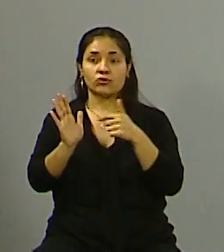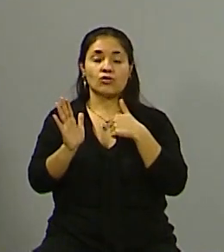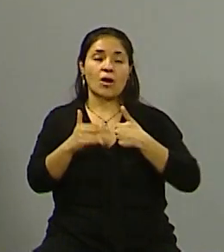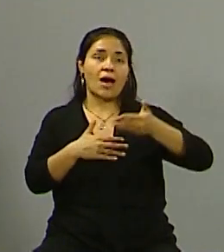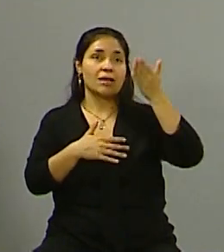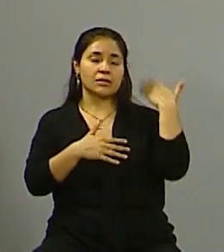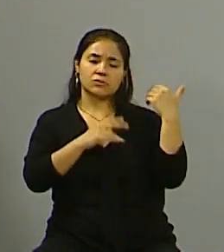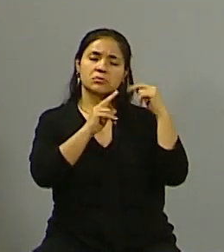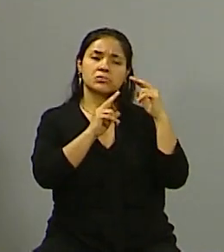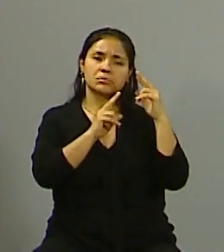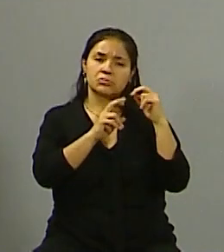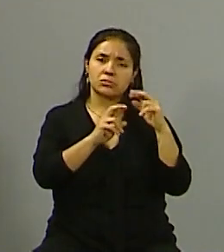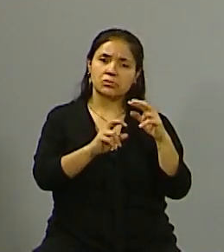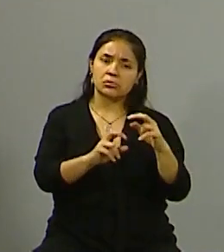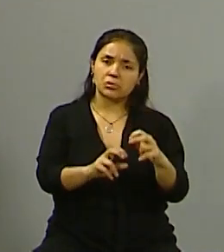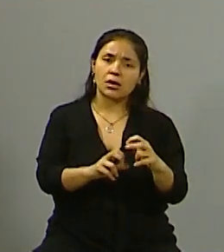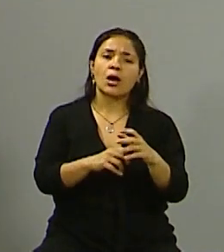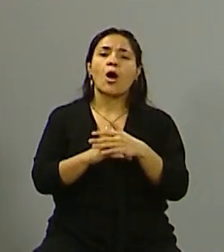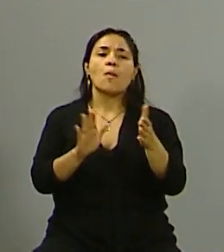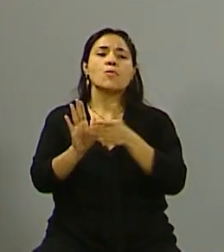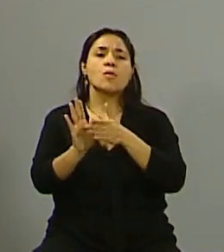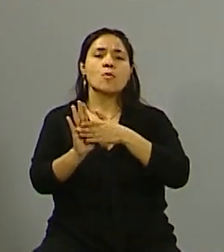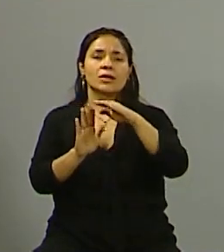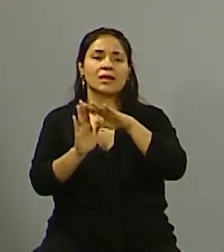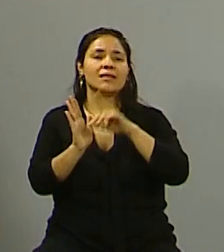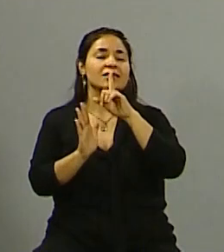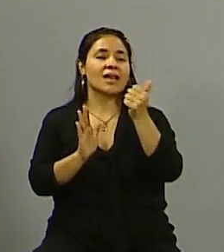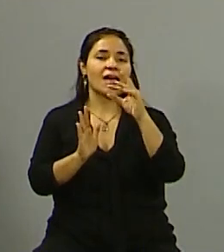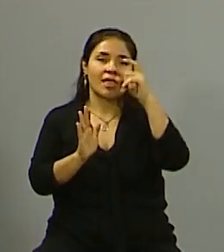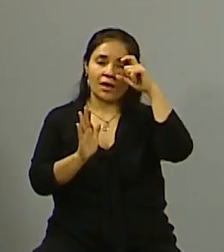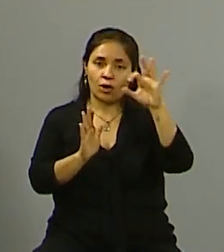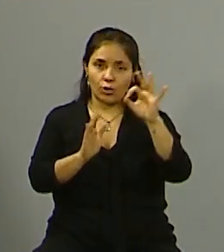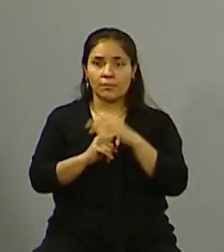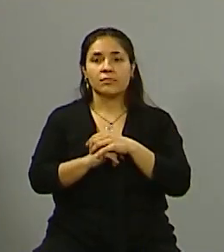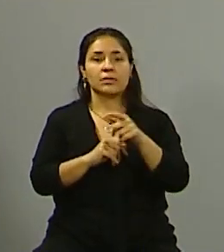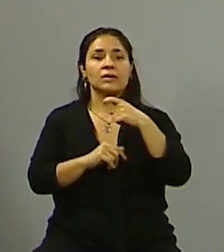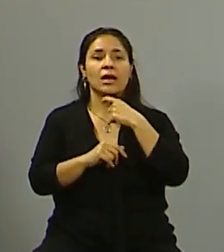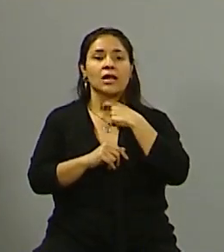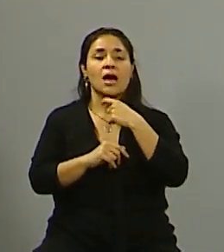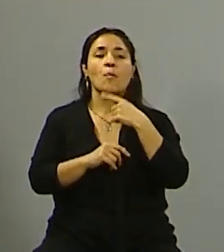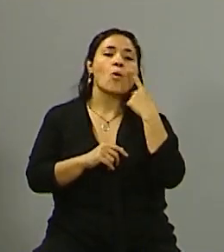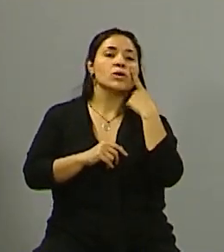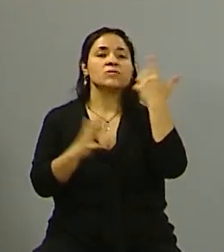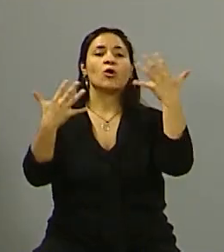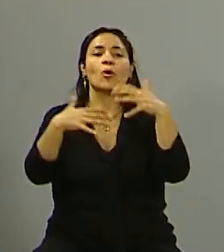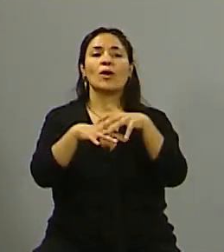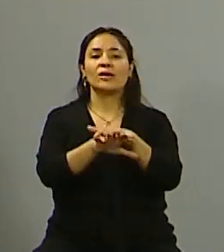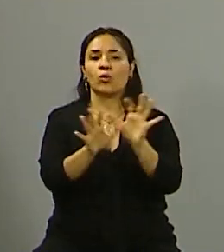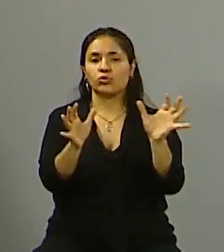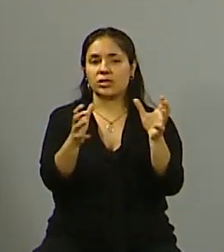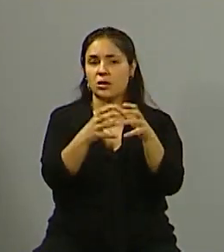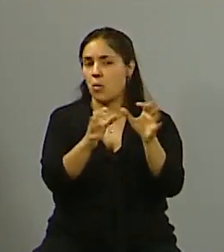puse a repasar cuál había sido el plafón de propuestas de Tadeo, había sido tener un municipio inclusivo. Él quería un municipio inclusivo,